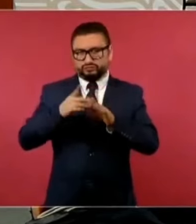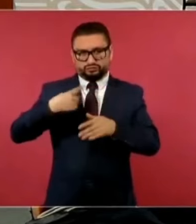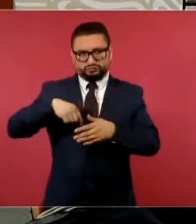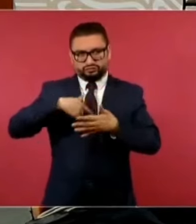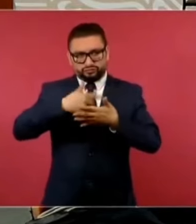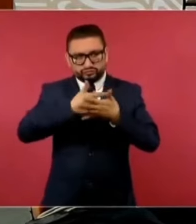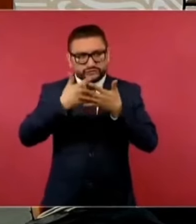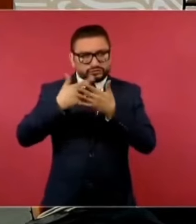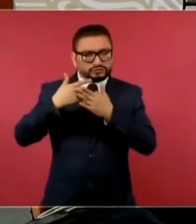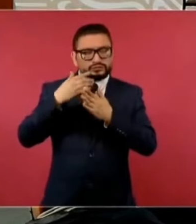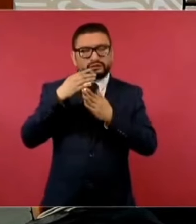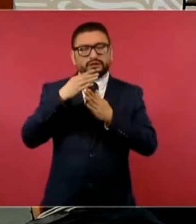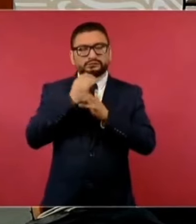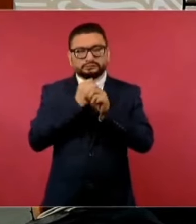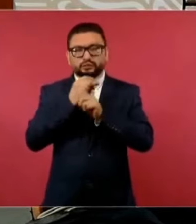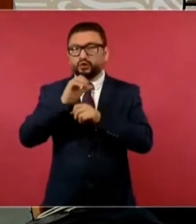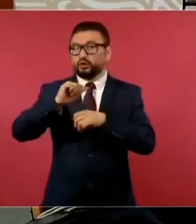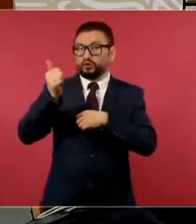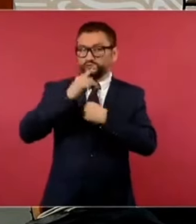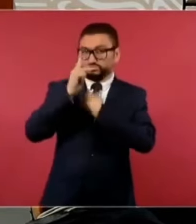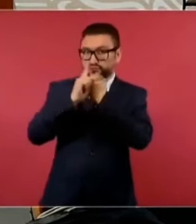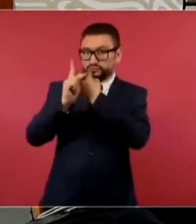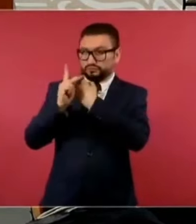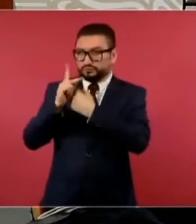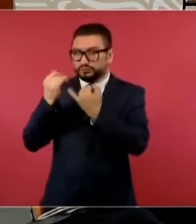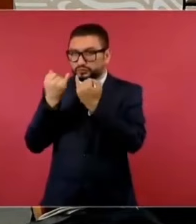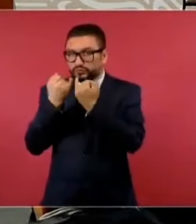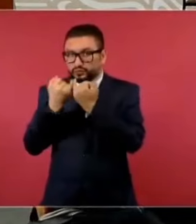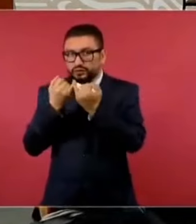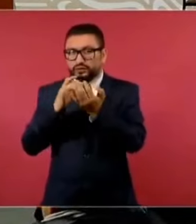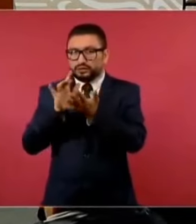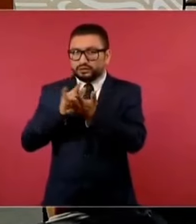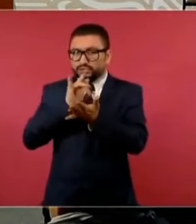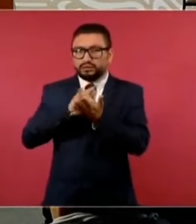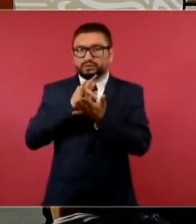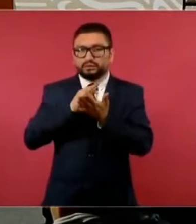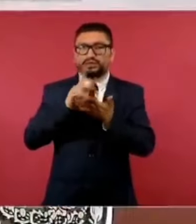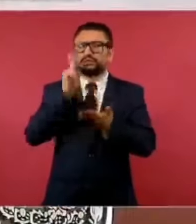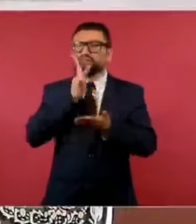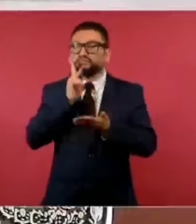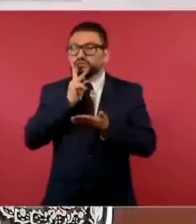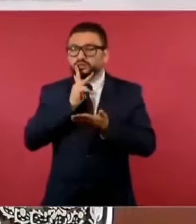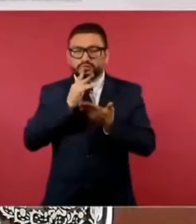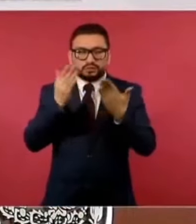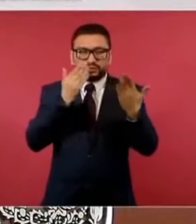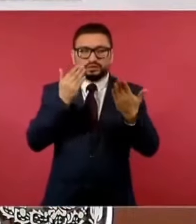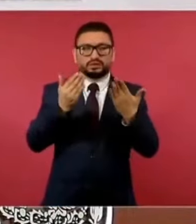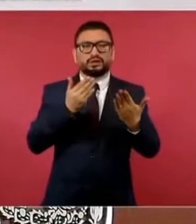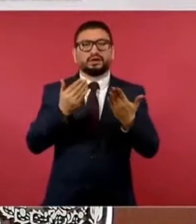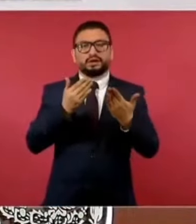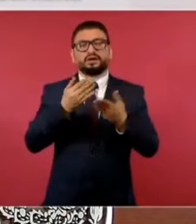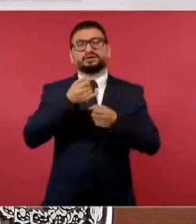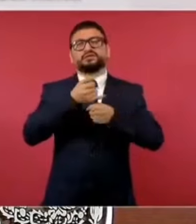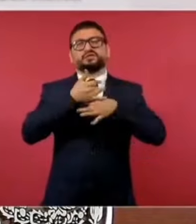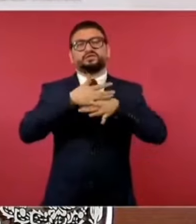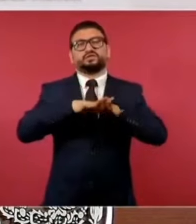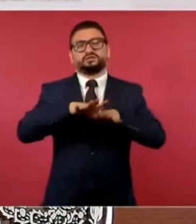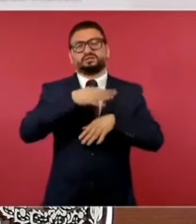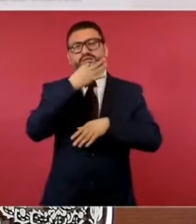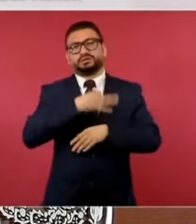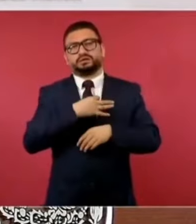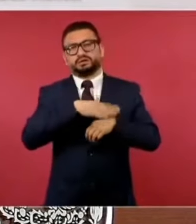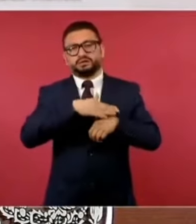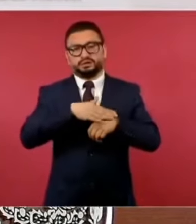de otros países y la hemos comprobado con las informaciones que nos dan